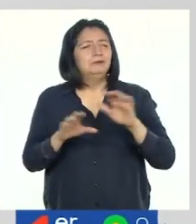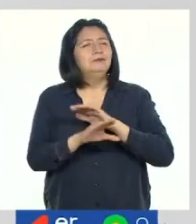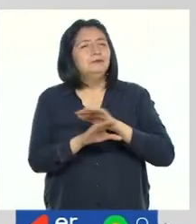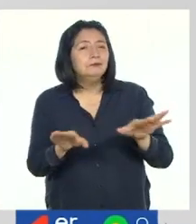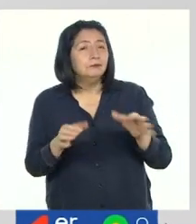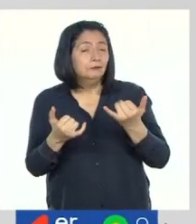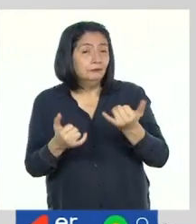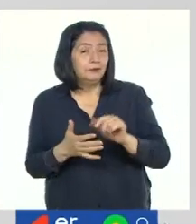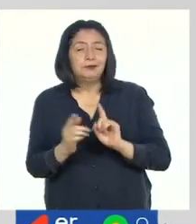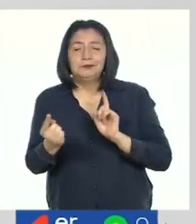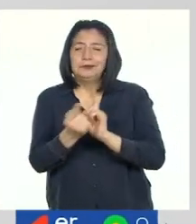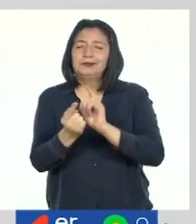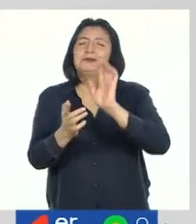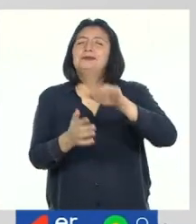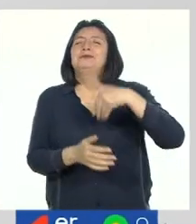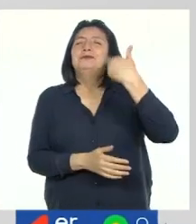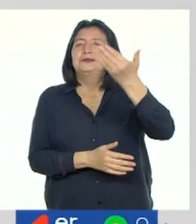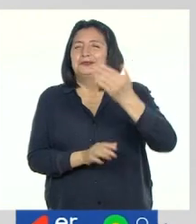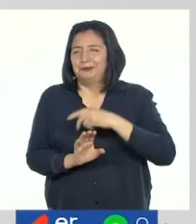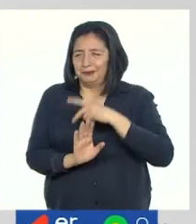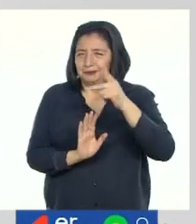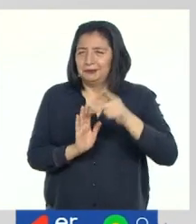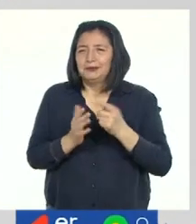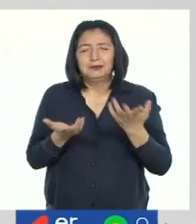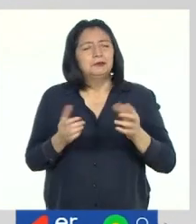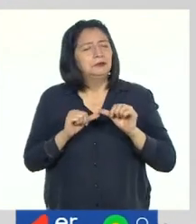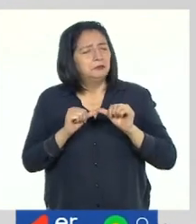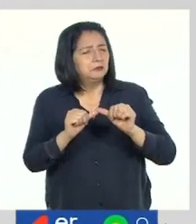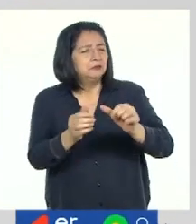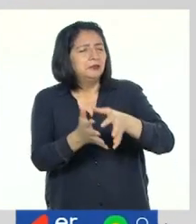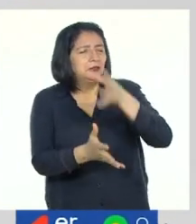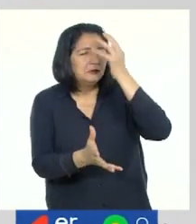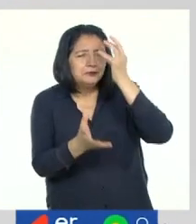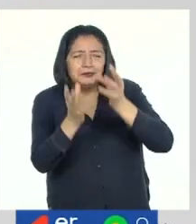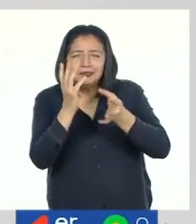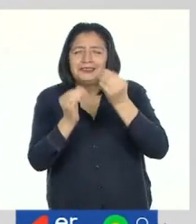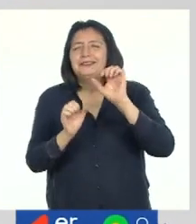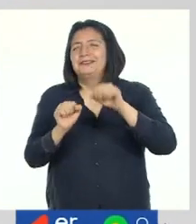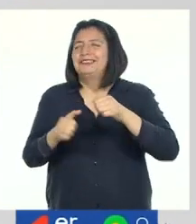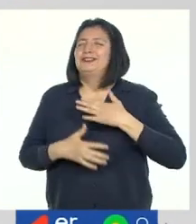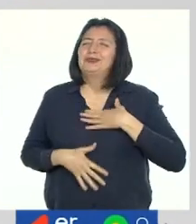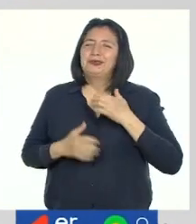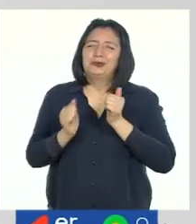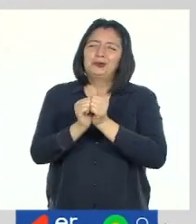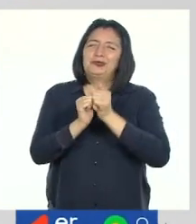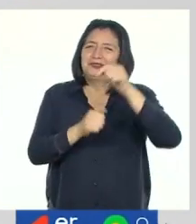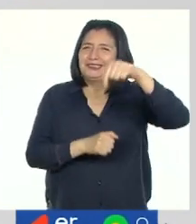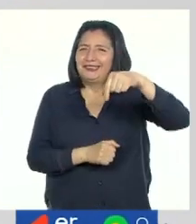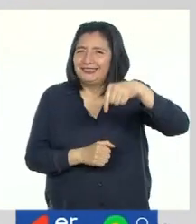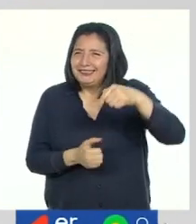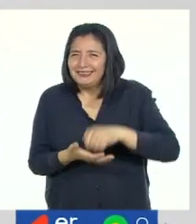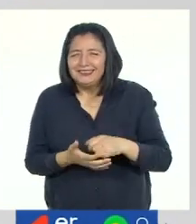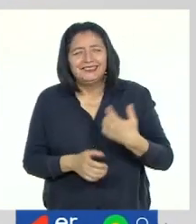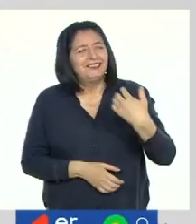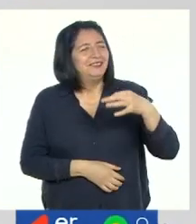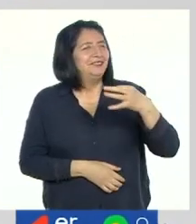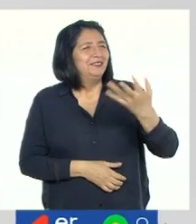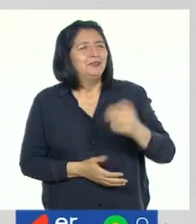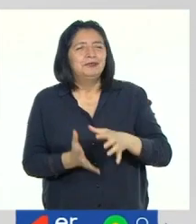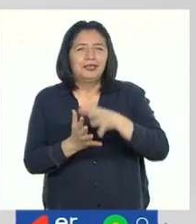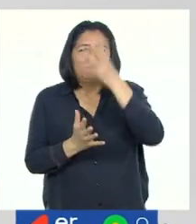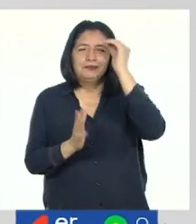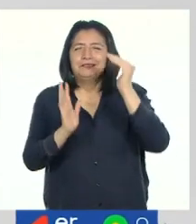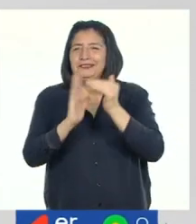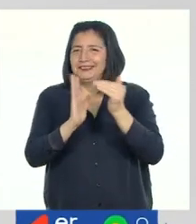acabado por hoy, pero nos vemos en el próximo programa para seguir aprendiendo y divirtiéndonos juntos aquí en su espacio de siempre,